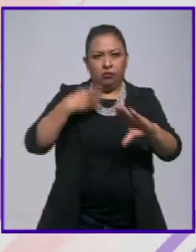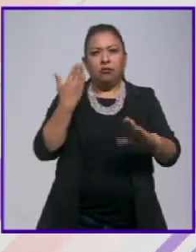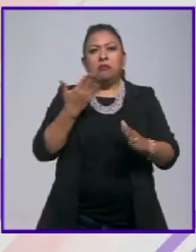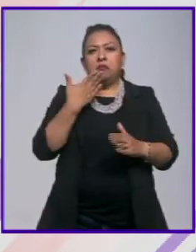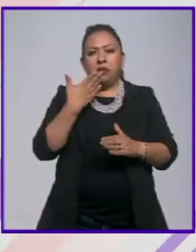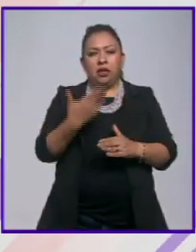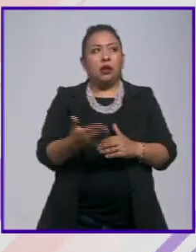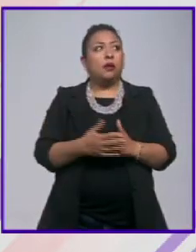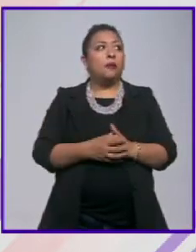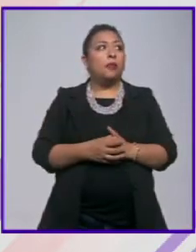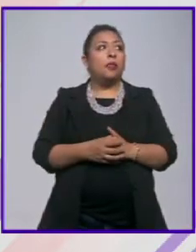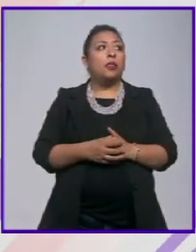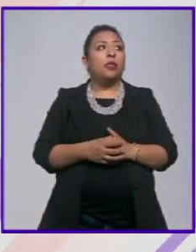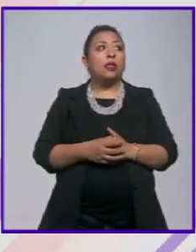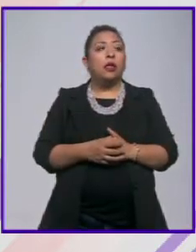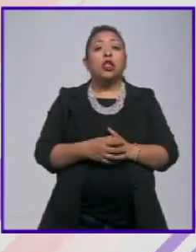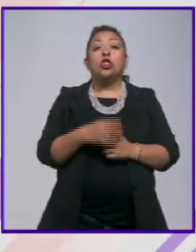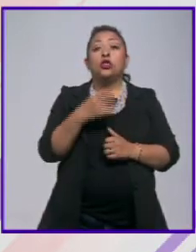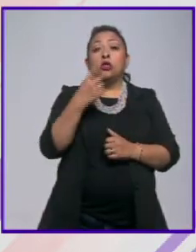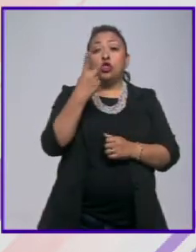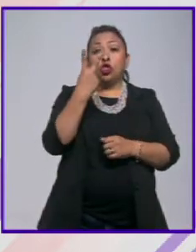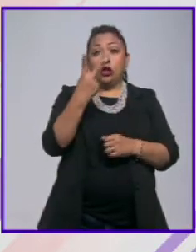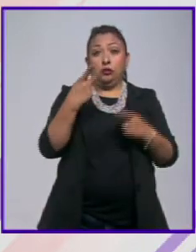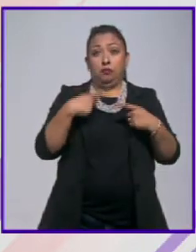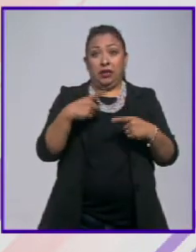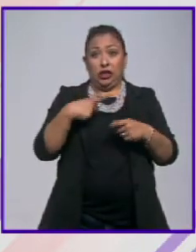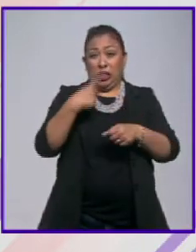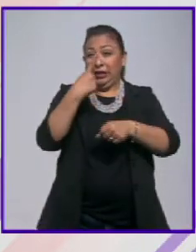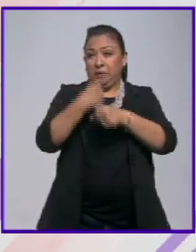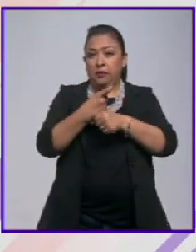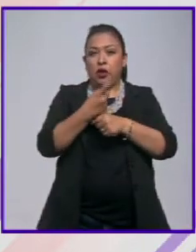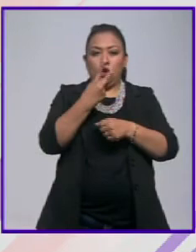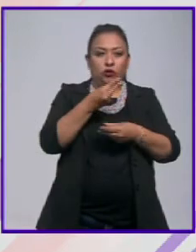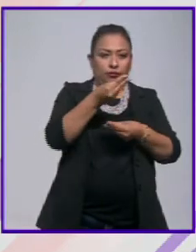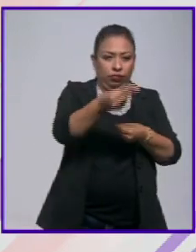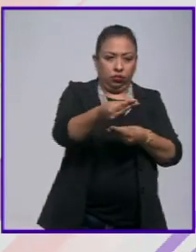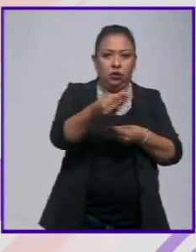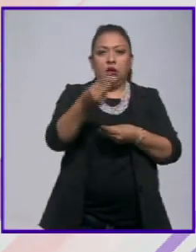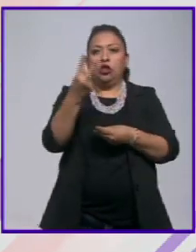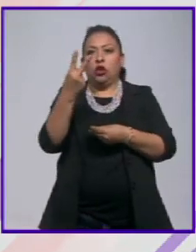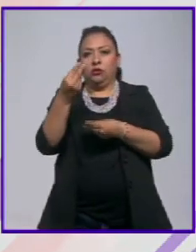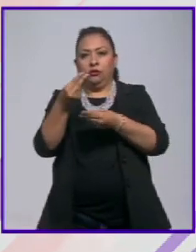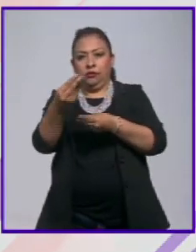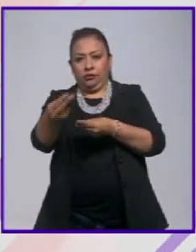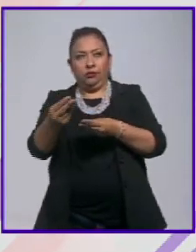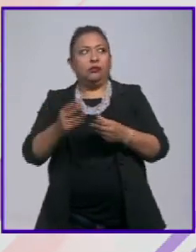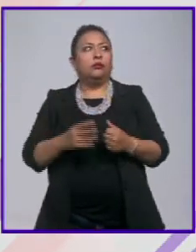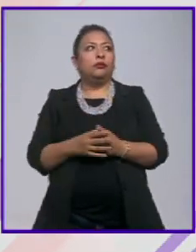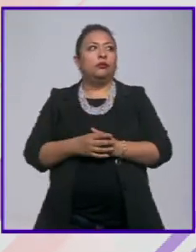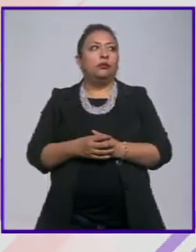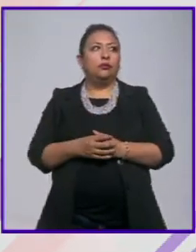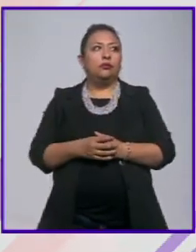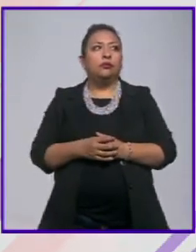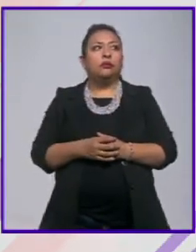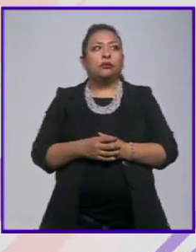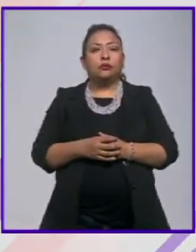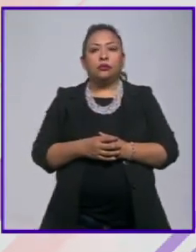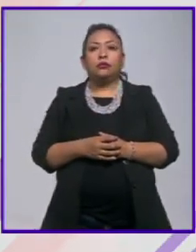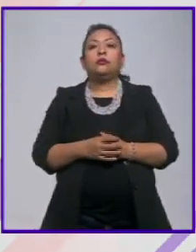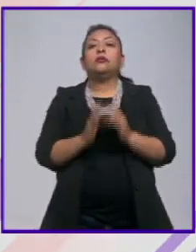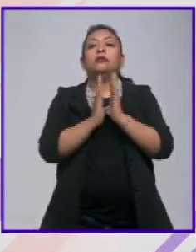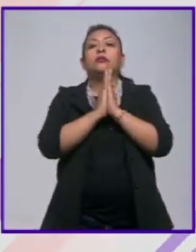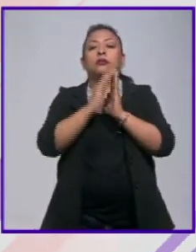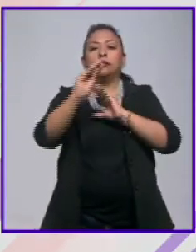productor entonces vamos a enviar a las primeras dos personas dos libros a las otras también dos cada uno entonces